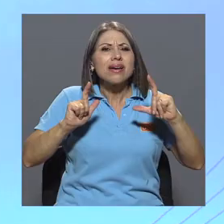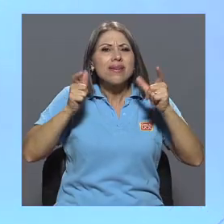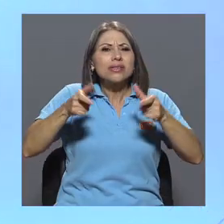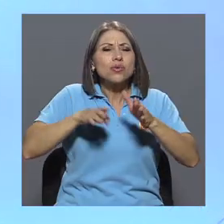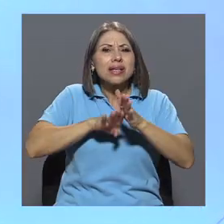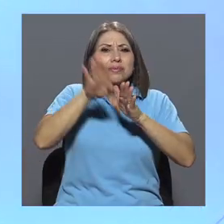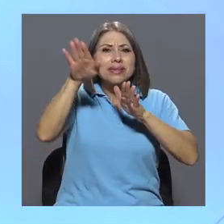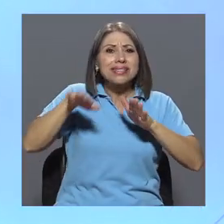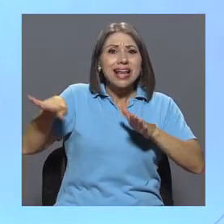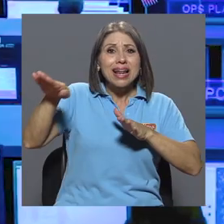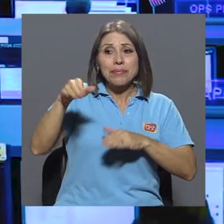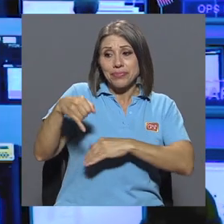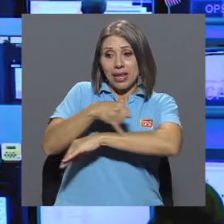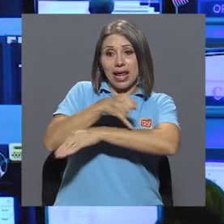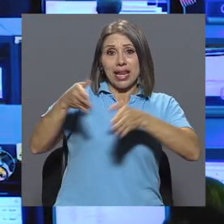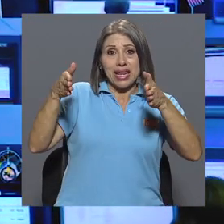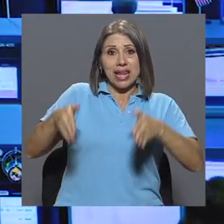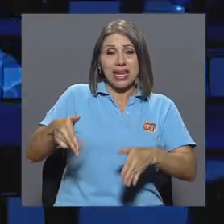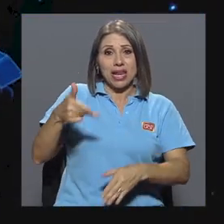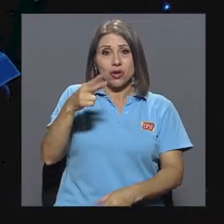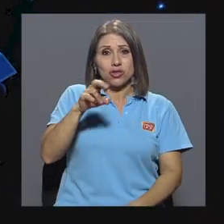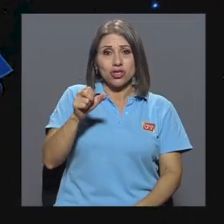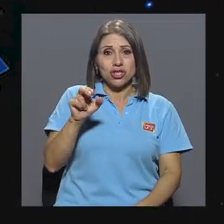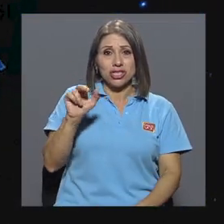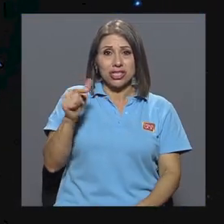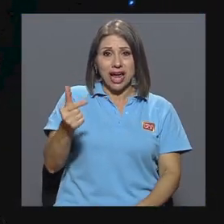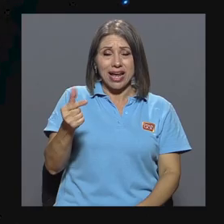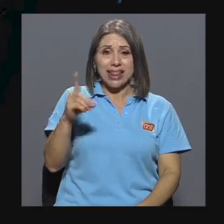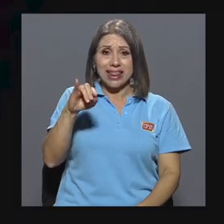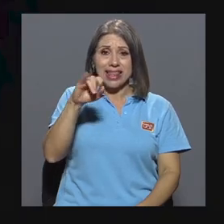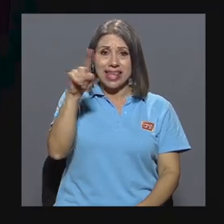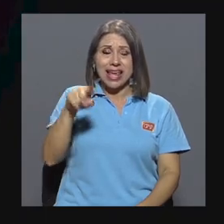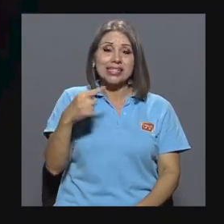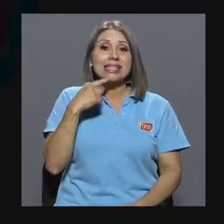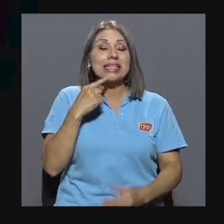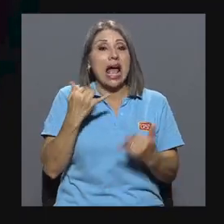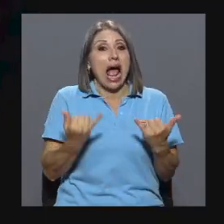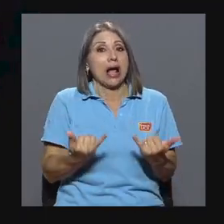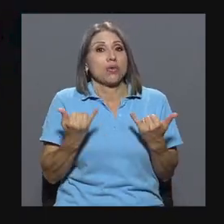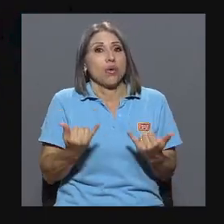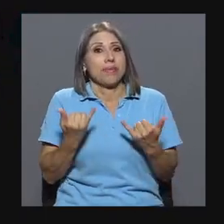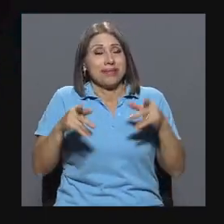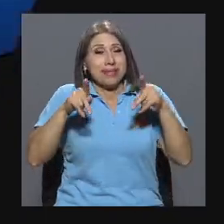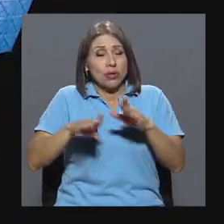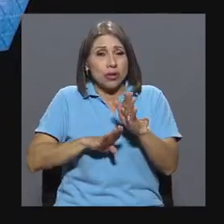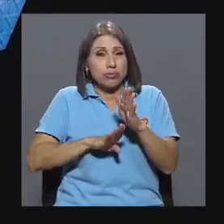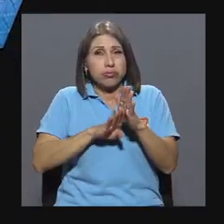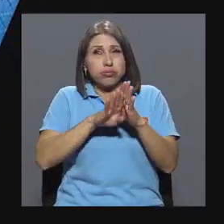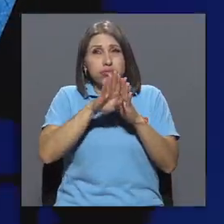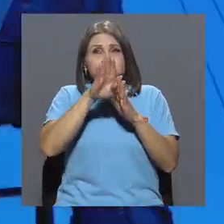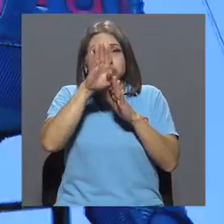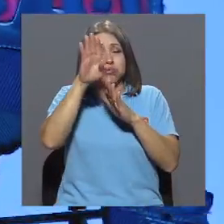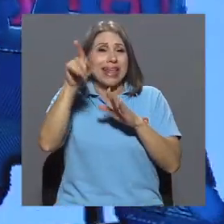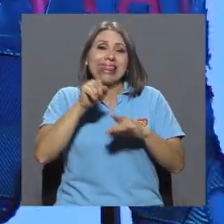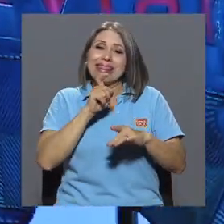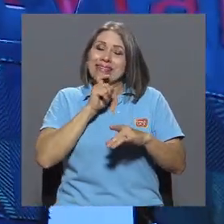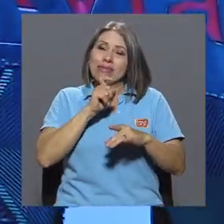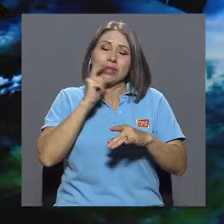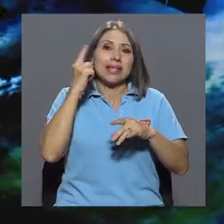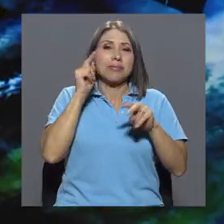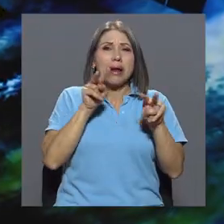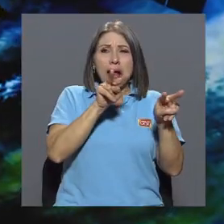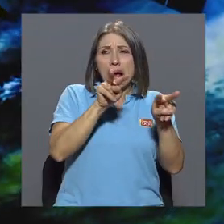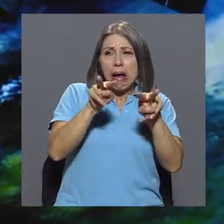el ingeniero Chang Díaz, actualmente los astrónomos están teniendo dificultades para realizar sus observaciones y estudios